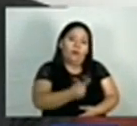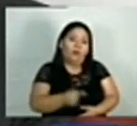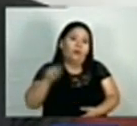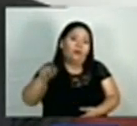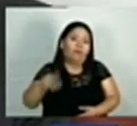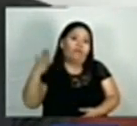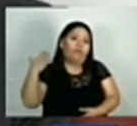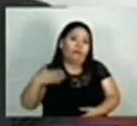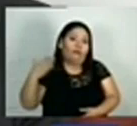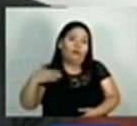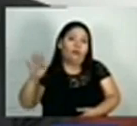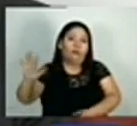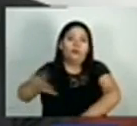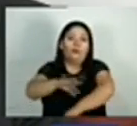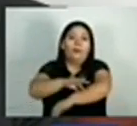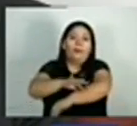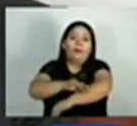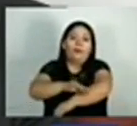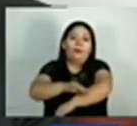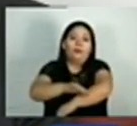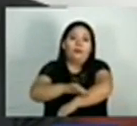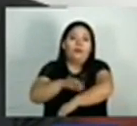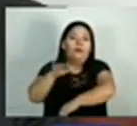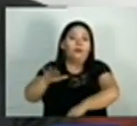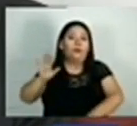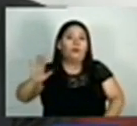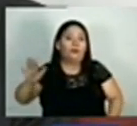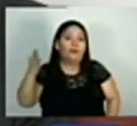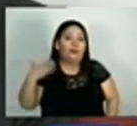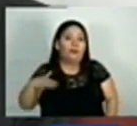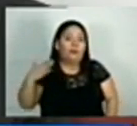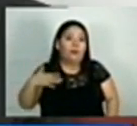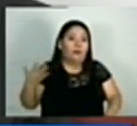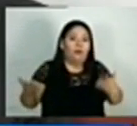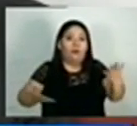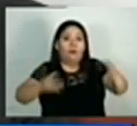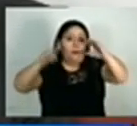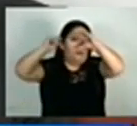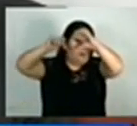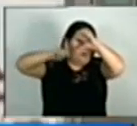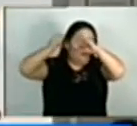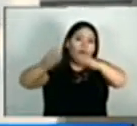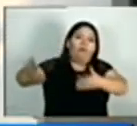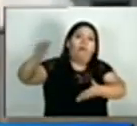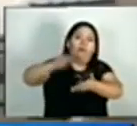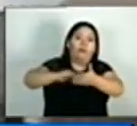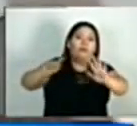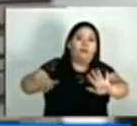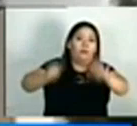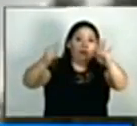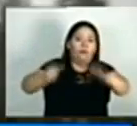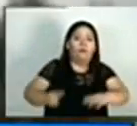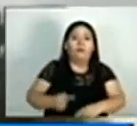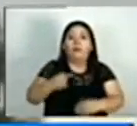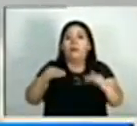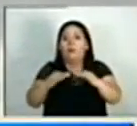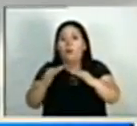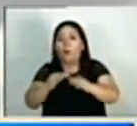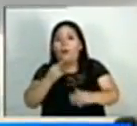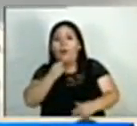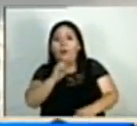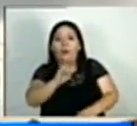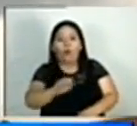viviendo en Gaza ahora, que está viviendo esto, esta experiencia o esta película, por sexta vez ya. Asimismo descalificó las